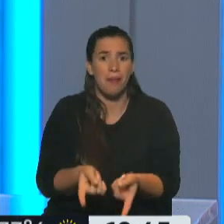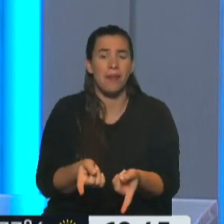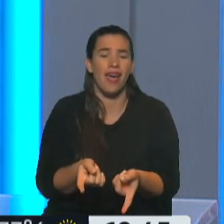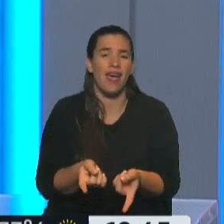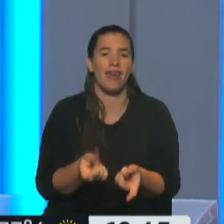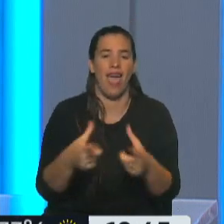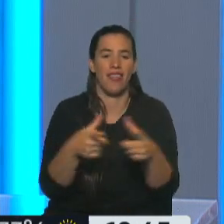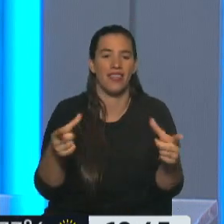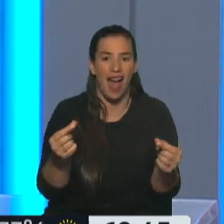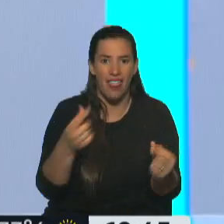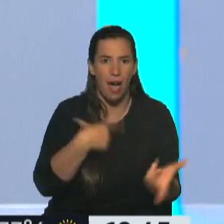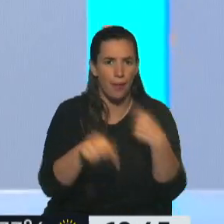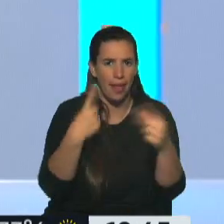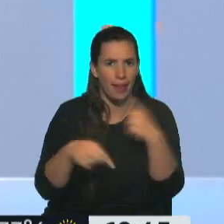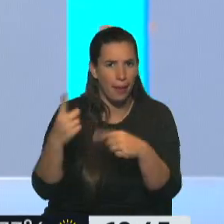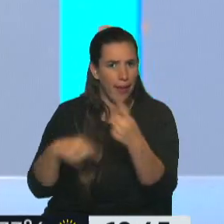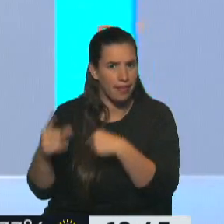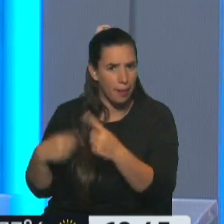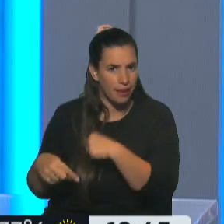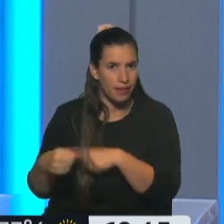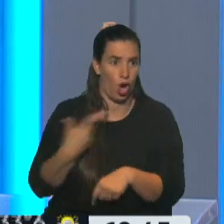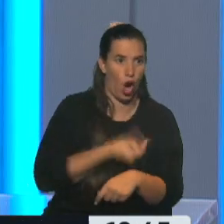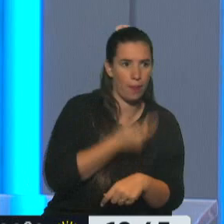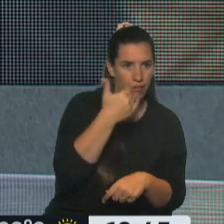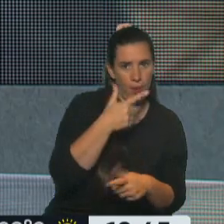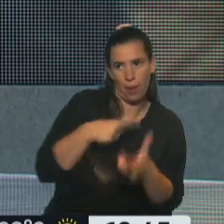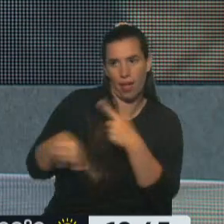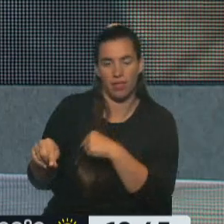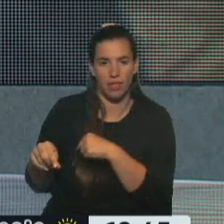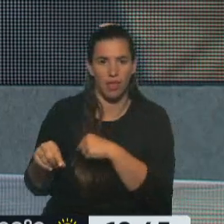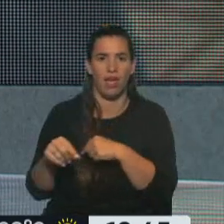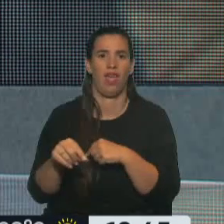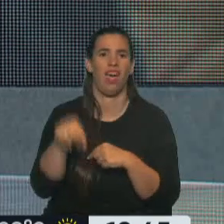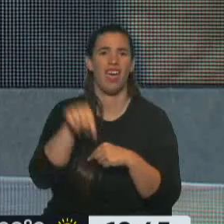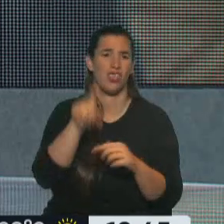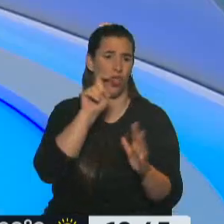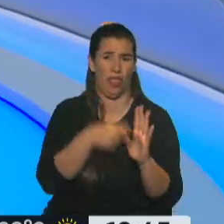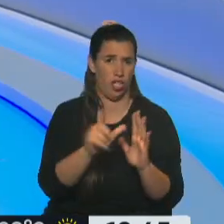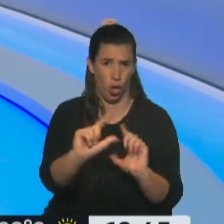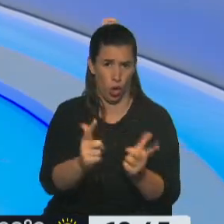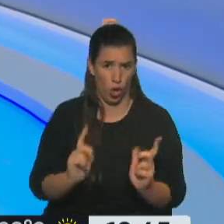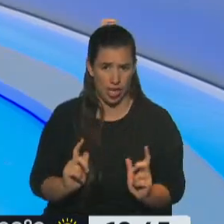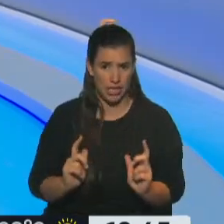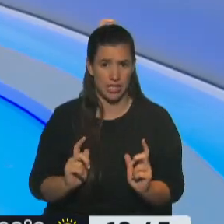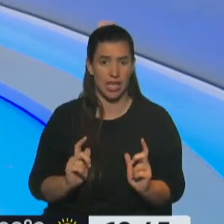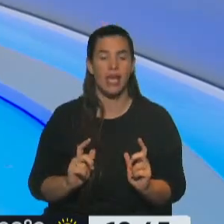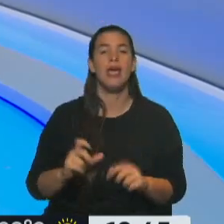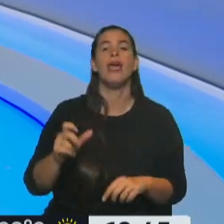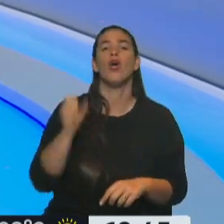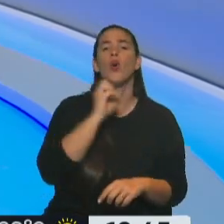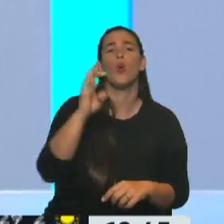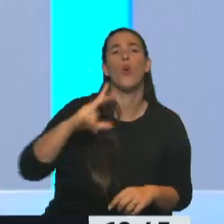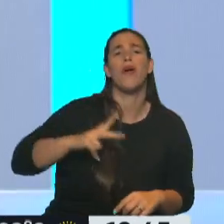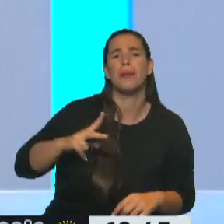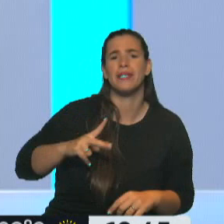delito. Exactamente. La reventa de entradas. La privatización de los clubes, ¿entra esto? de deportivas, sin ningún tipo de límite.